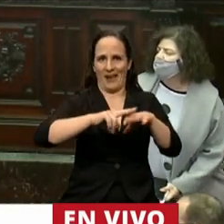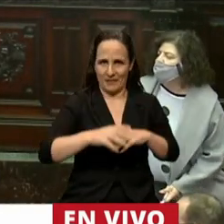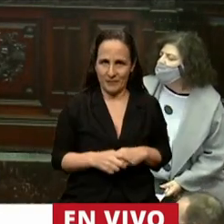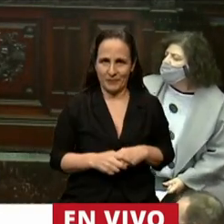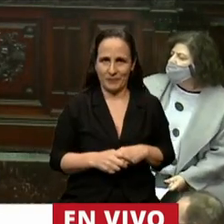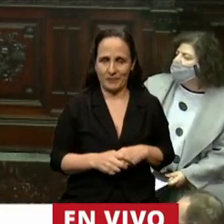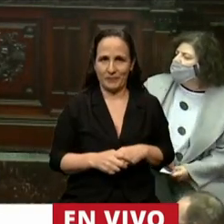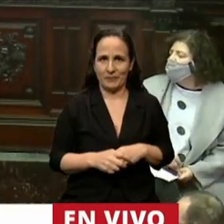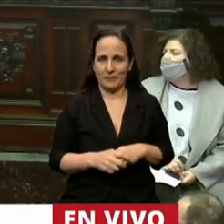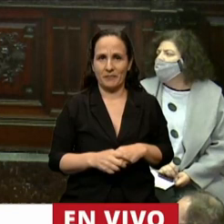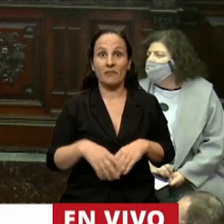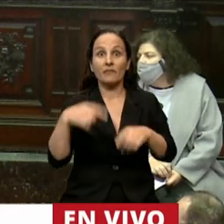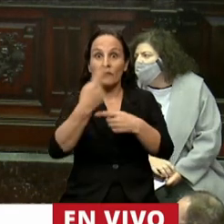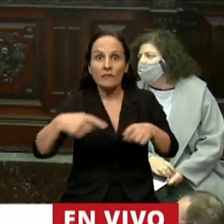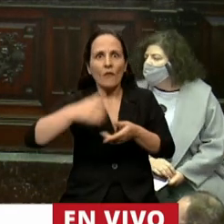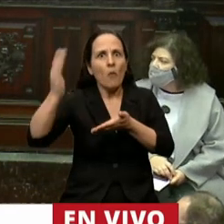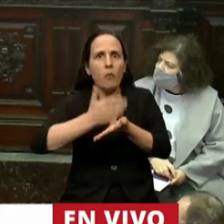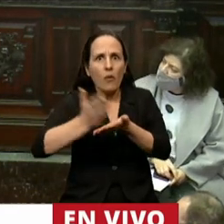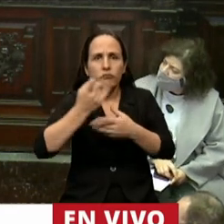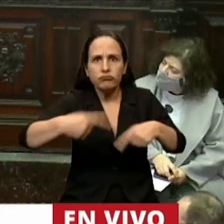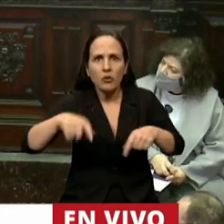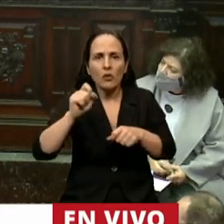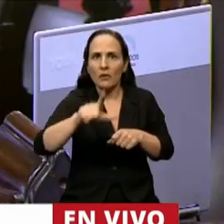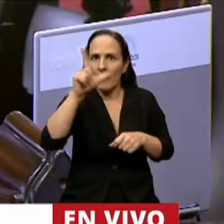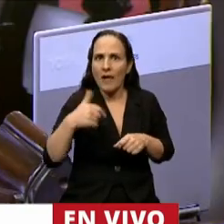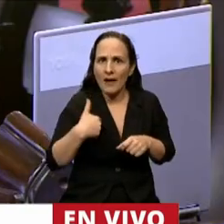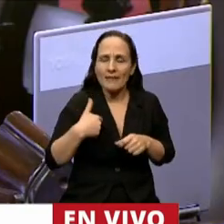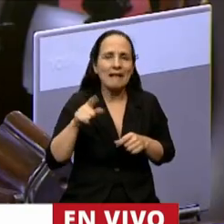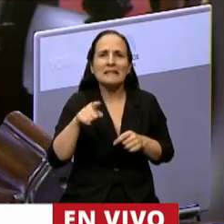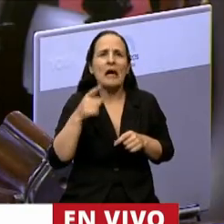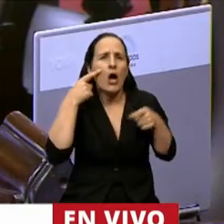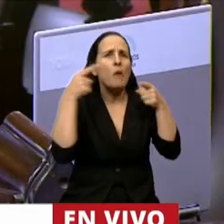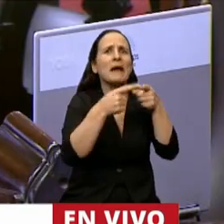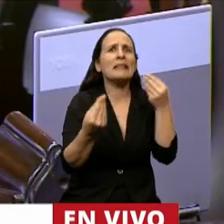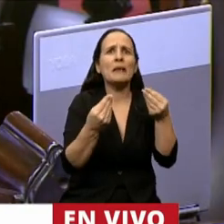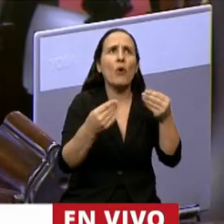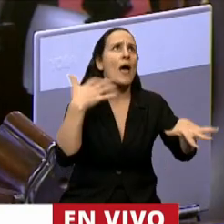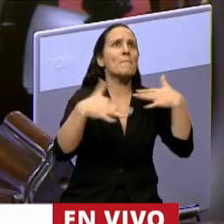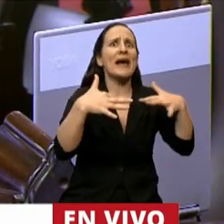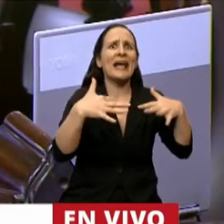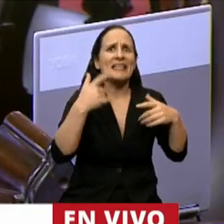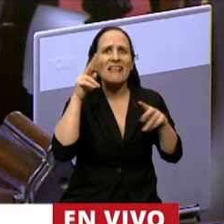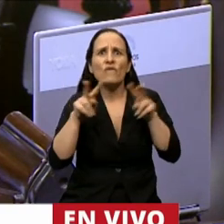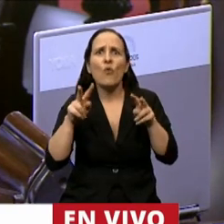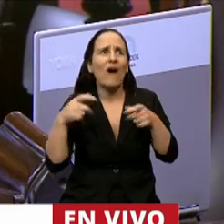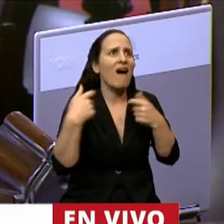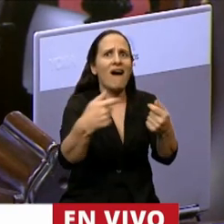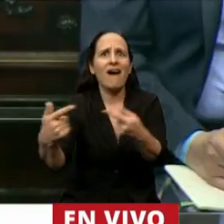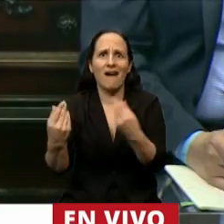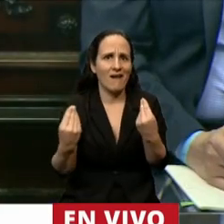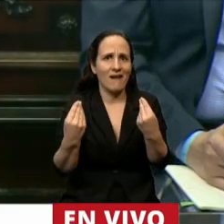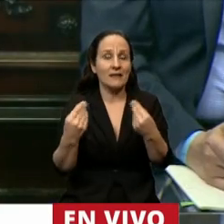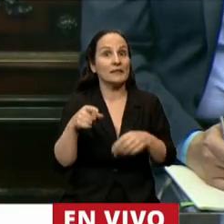Reorientamos la producción nacional para dar respuestas a la emergencia. Aquí hay un tema que yo creo que es importante resaltar porque acá está el